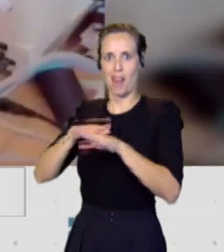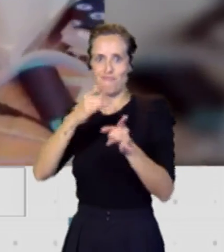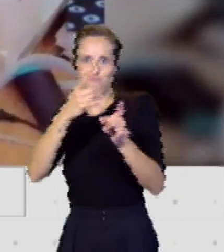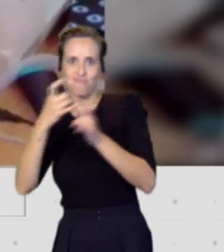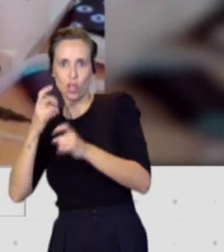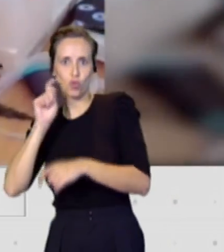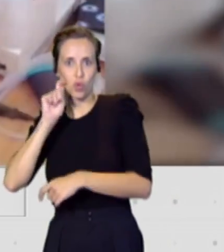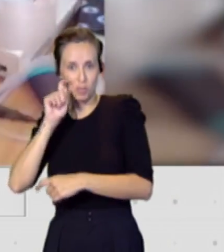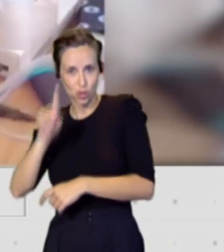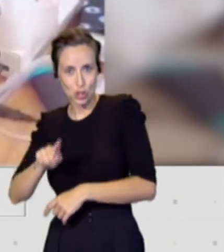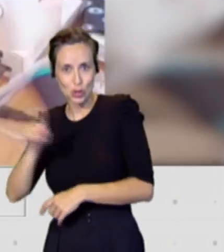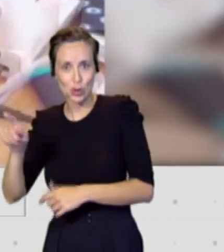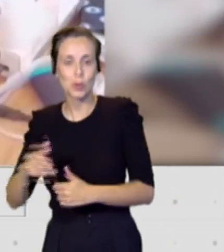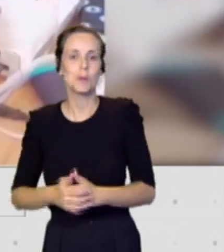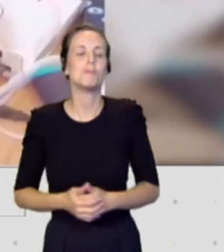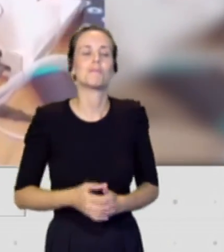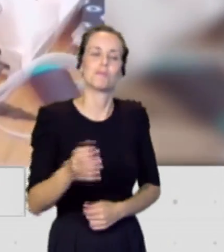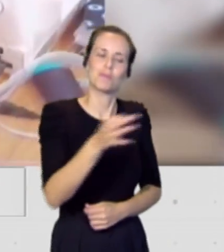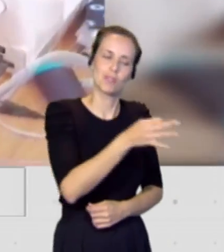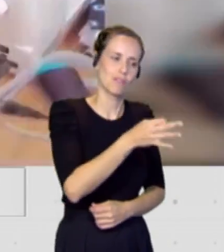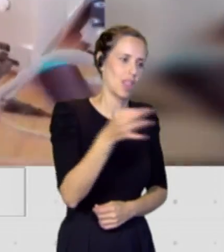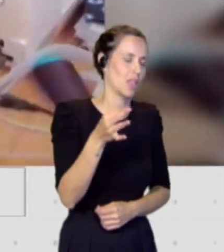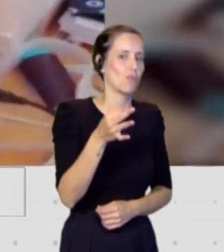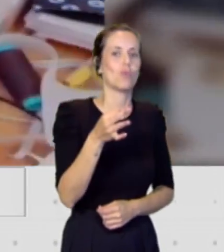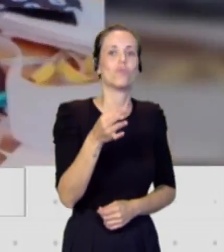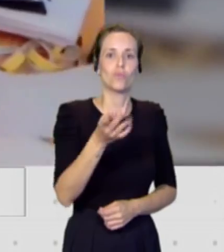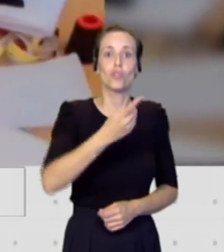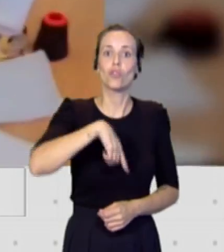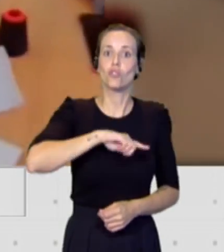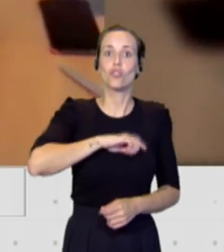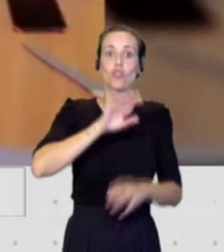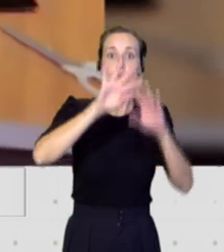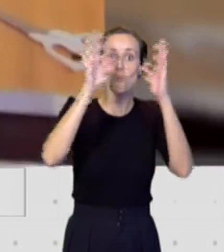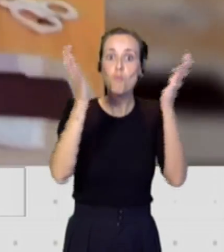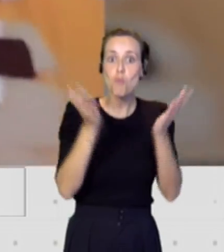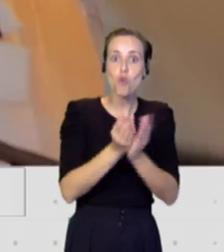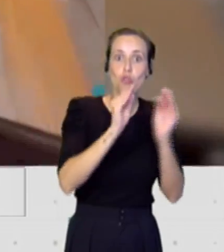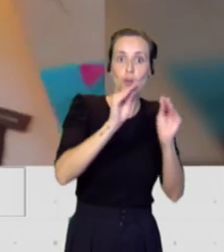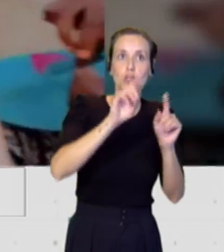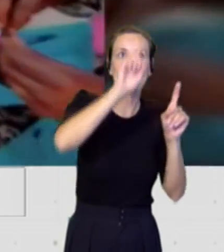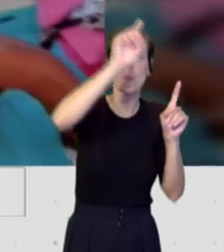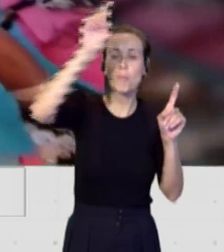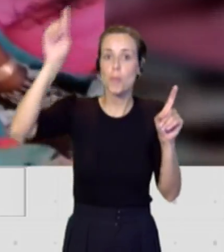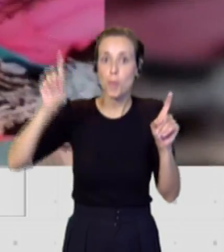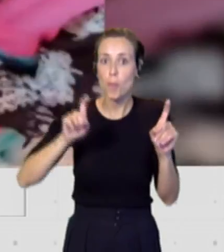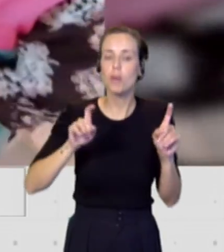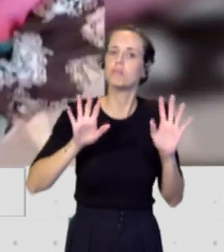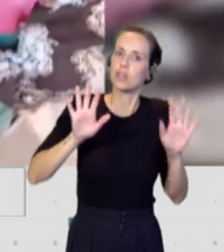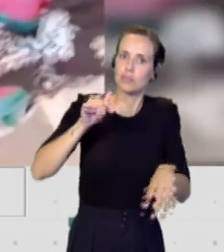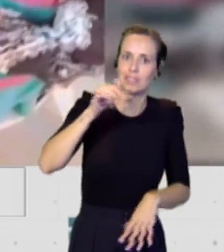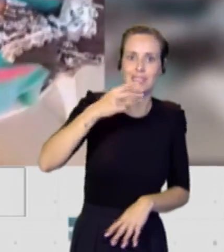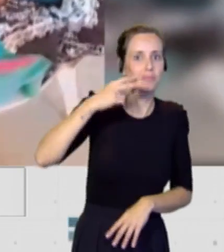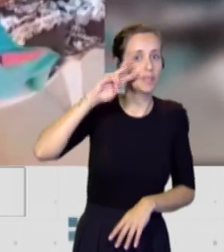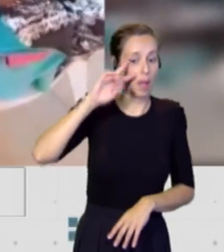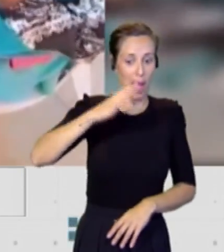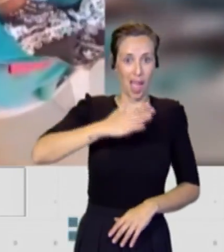Efectivamente, nosotros hemos dado formación en muchos sitios del mundo, y la verdad que esta experiencia para mí como persona